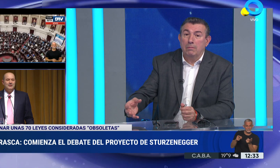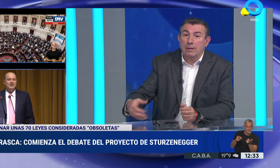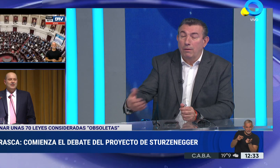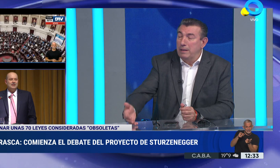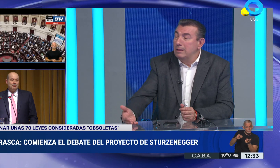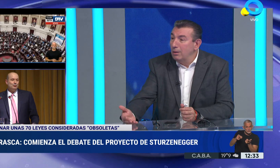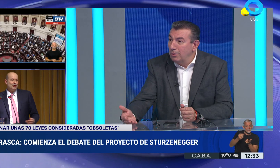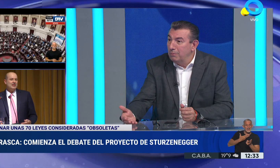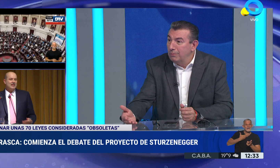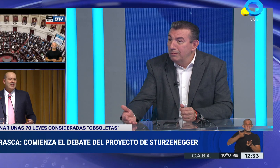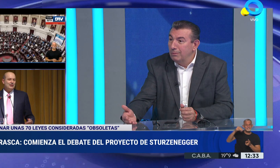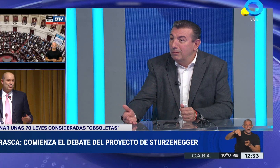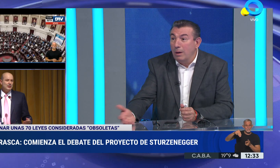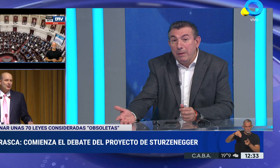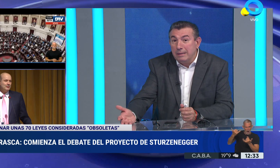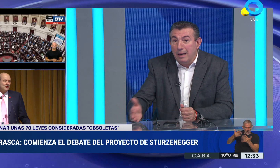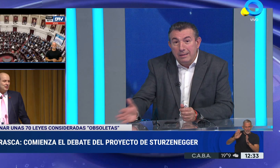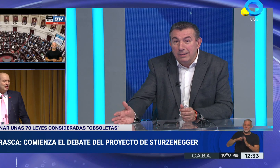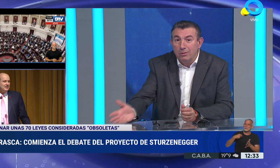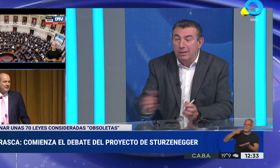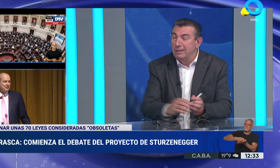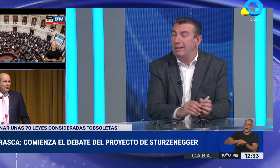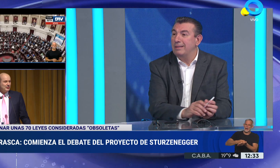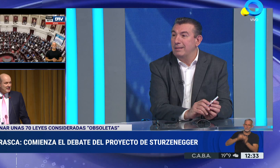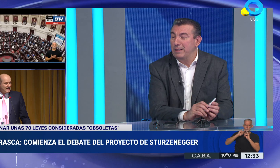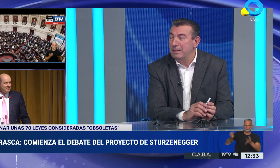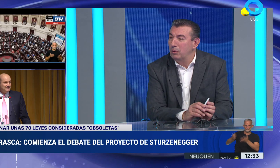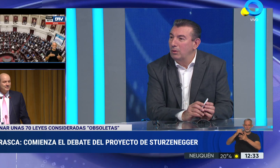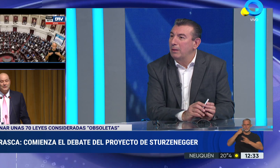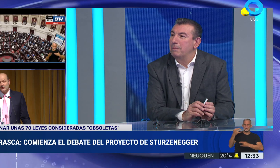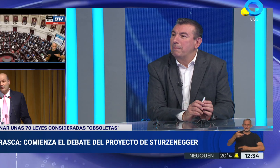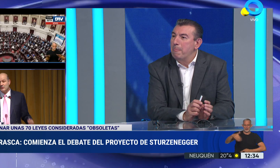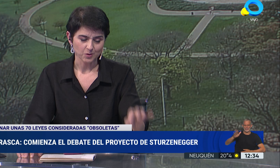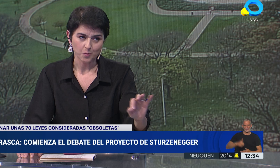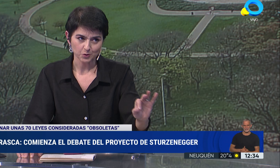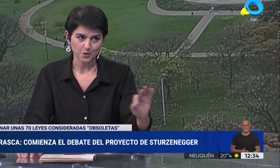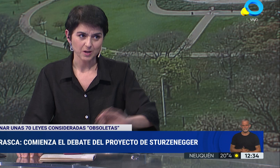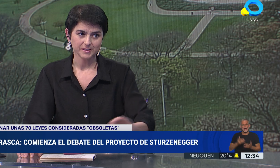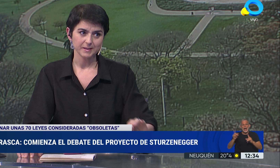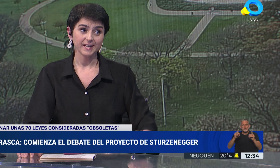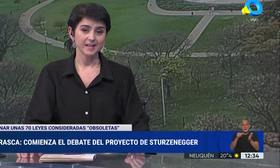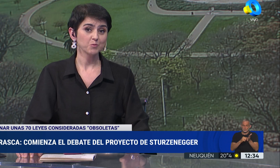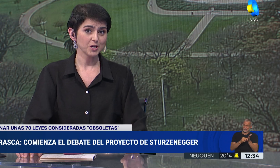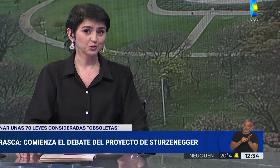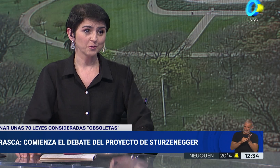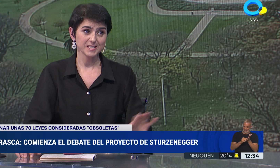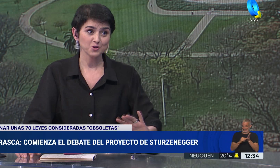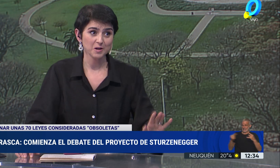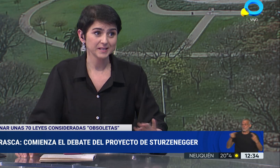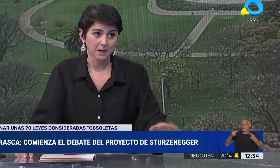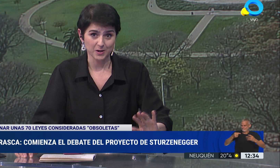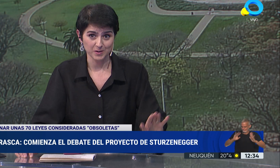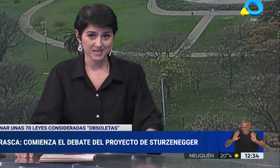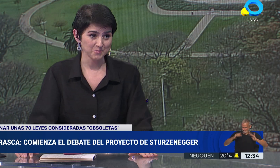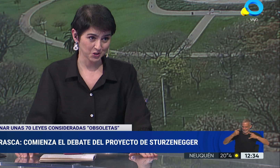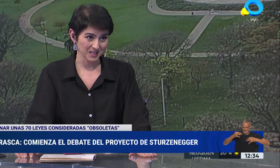pero que lo financie otro. Claro. No hay plata y entonces se financia por otro lado. Como vos decís, algunos puntos seguramente van a generar mucha controversia, no